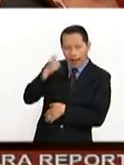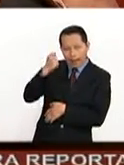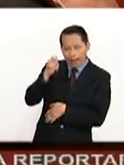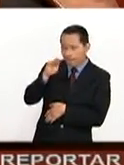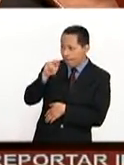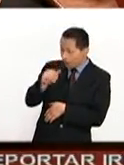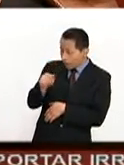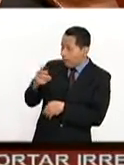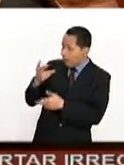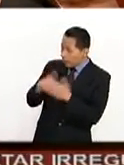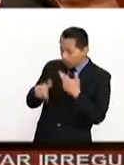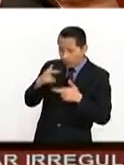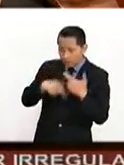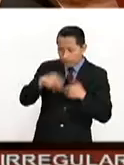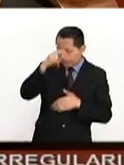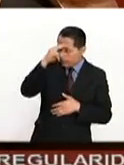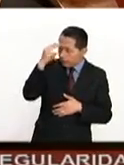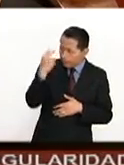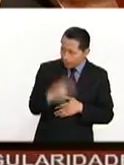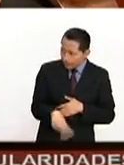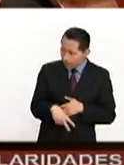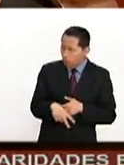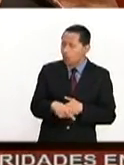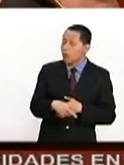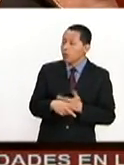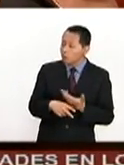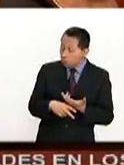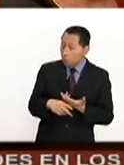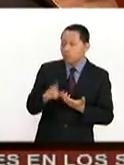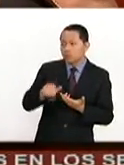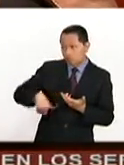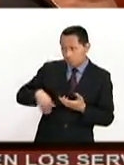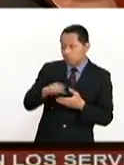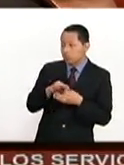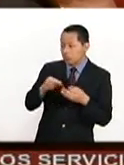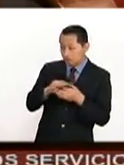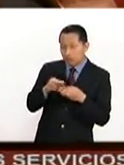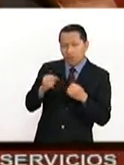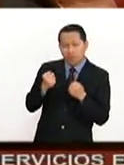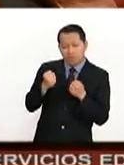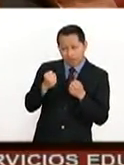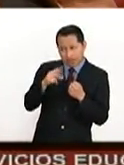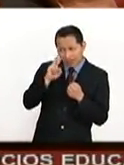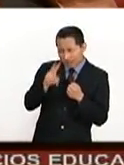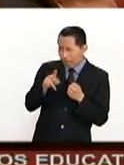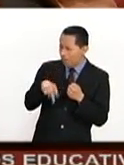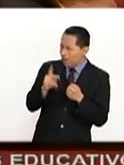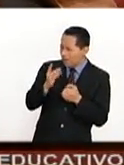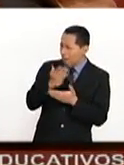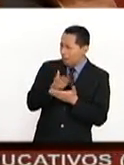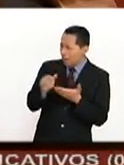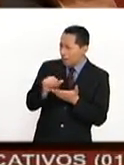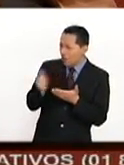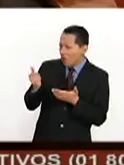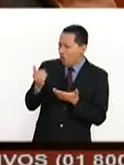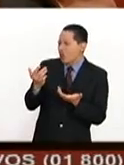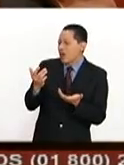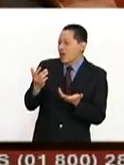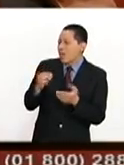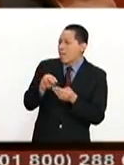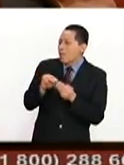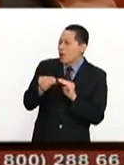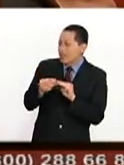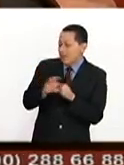y regresaste a México. Ya nos hablabas tú del gran potencial, pero ¿qué más te motivó a